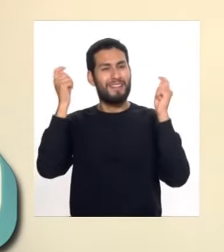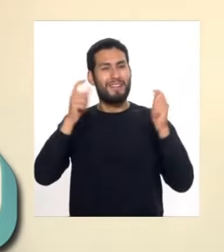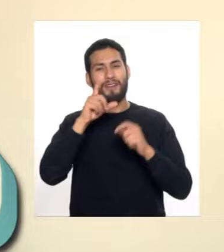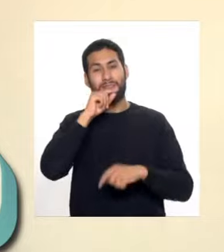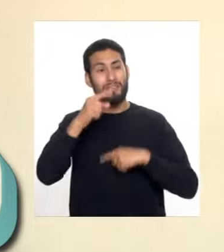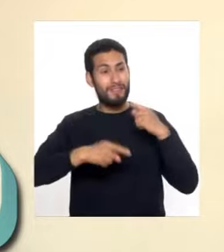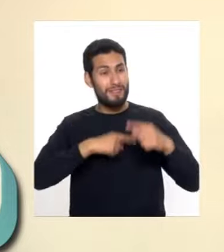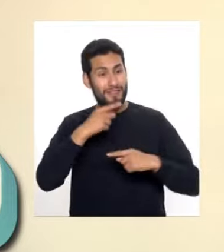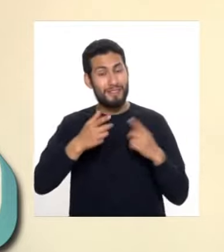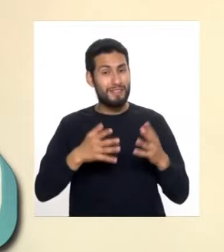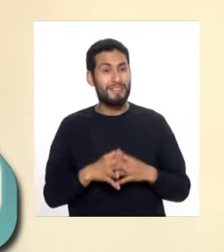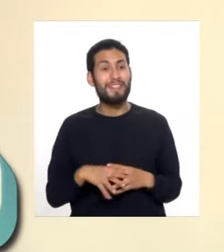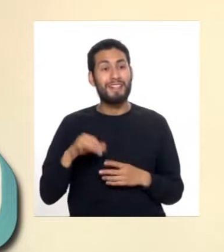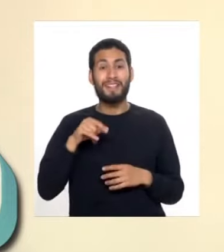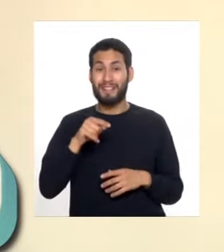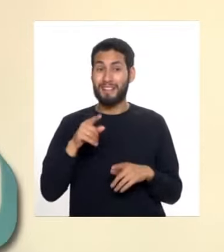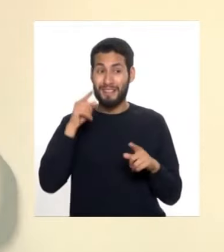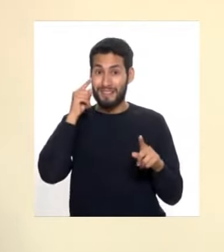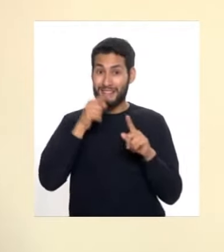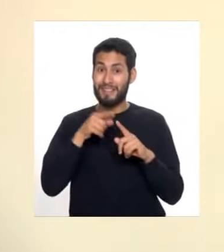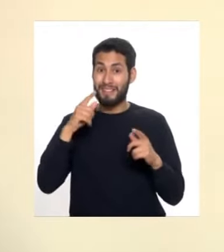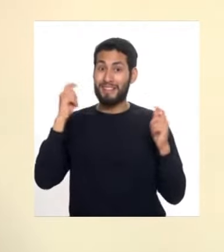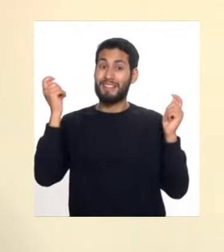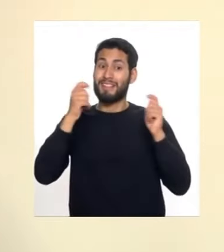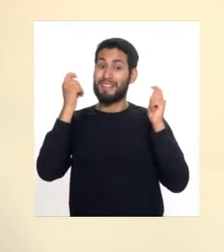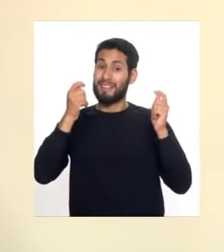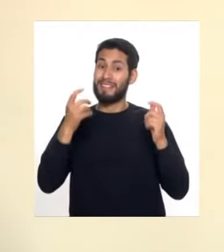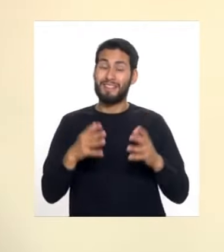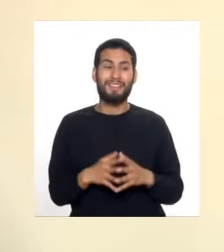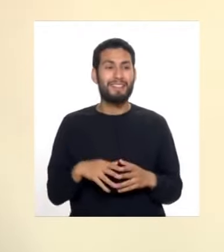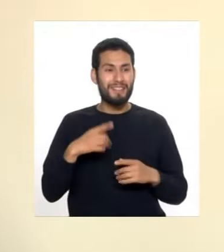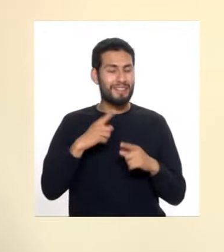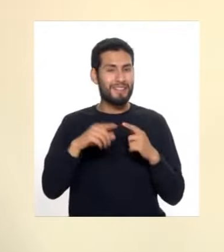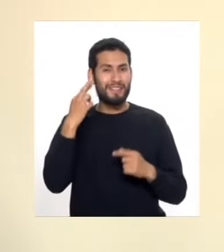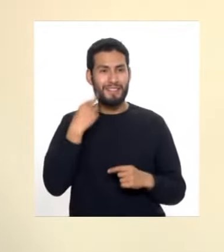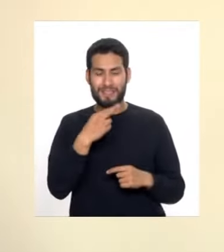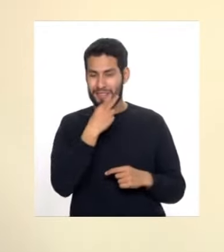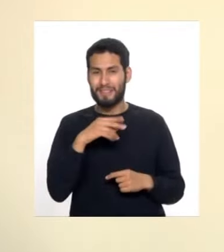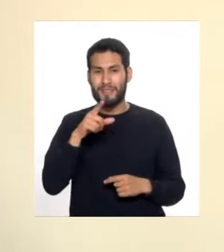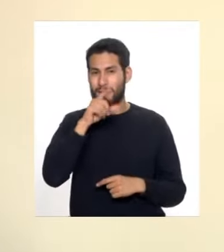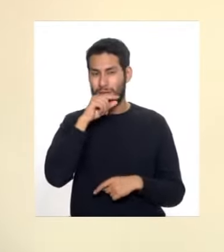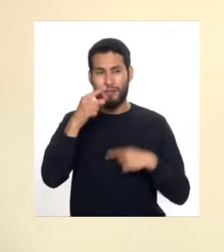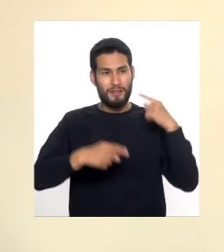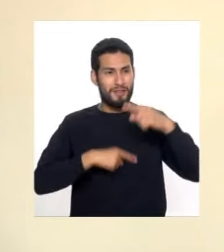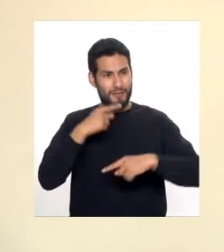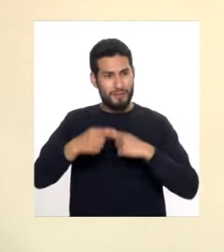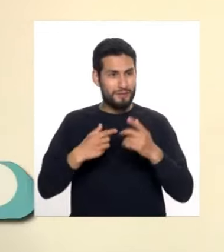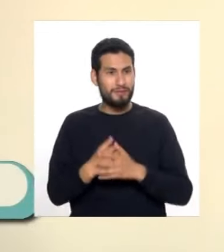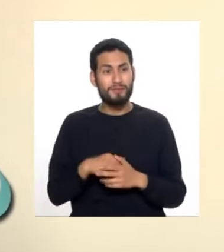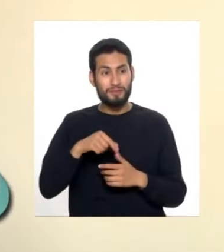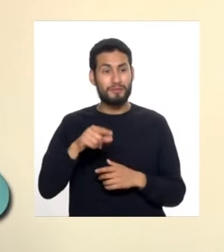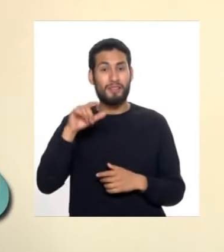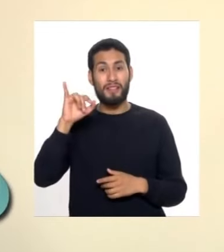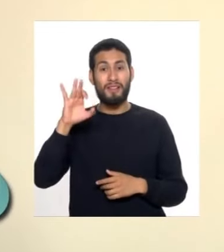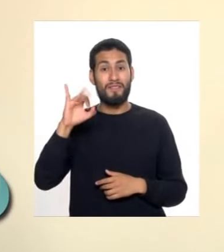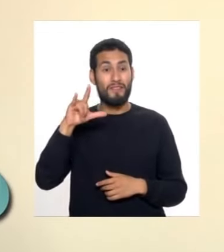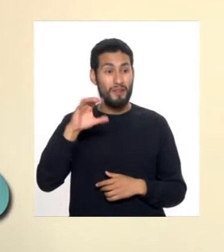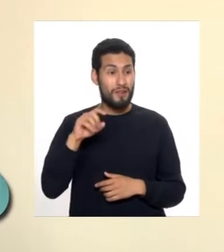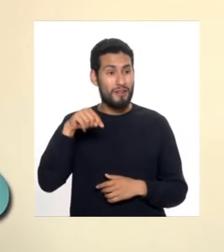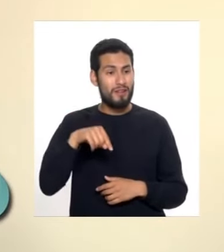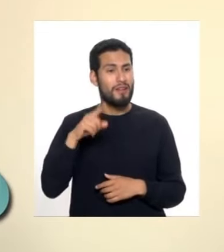del Pollo a la Brasa y justamente en el marco de esta gran celebración, tanto los restaurantes de Pollo a la Brasa como Filo están